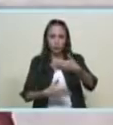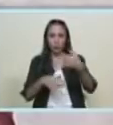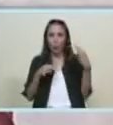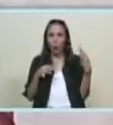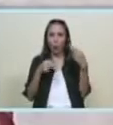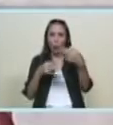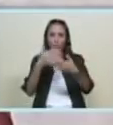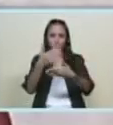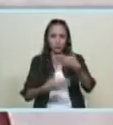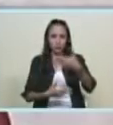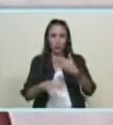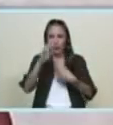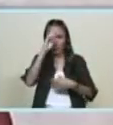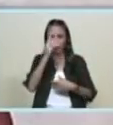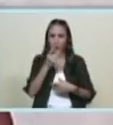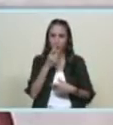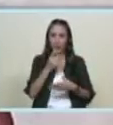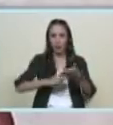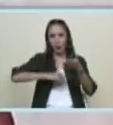República Dominicana